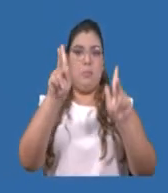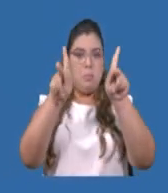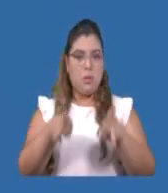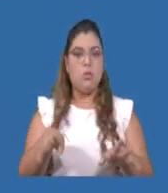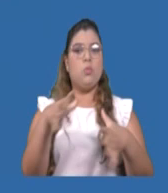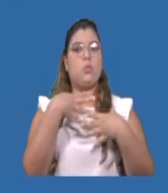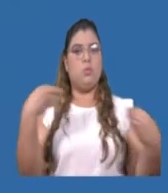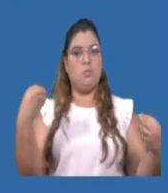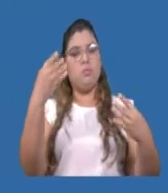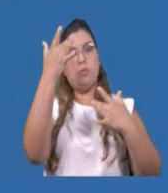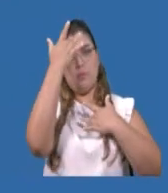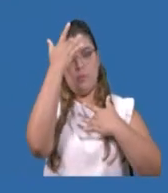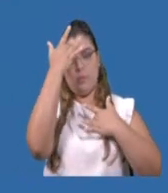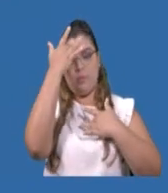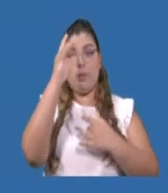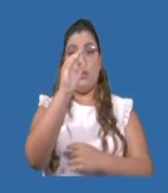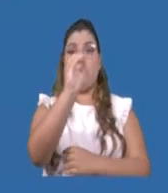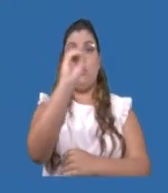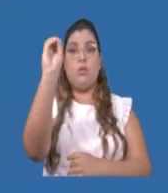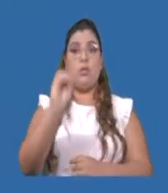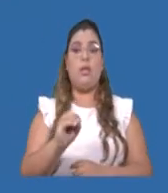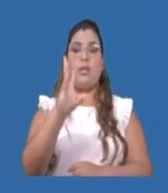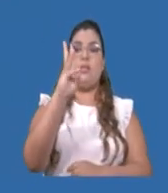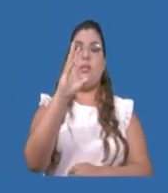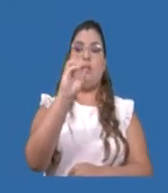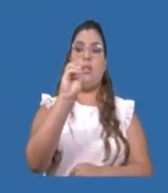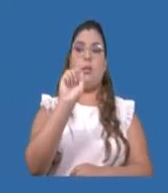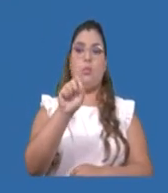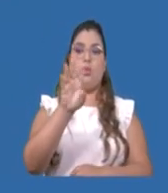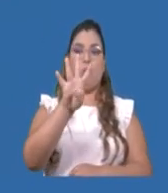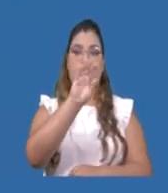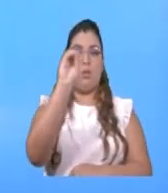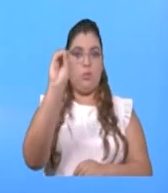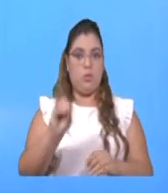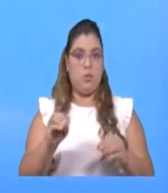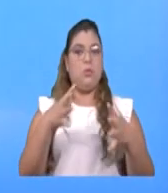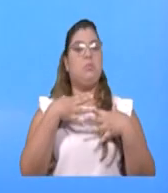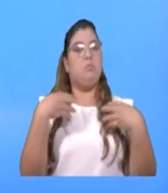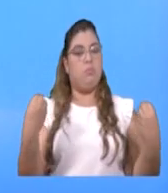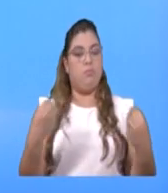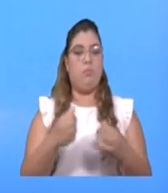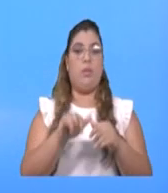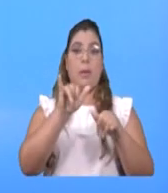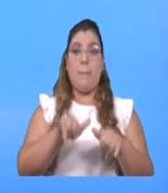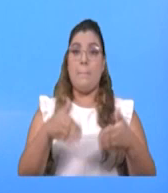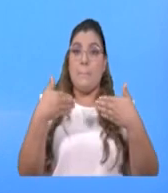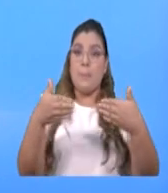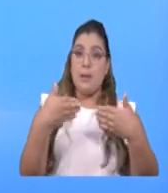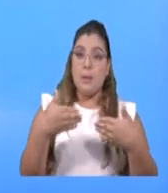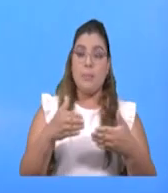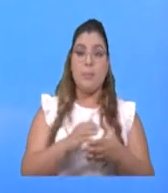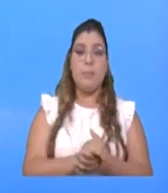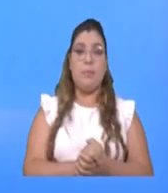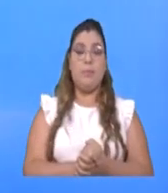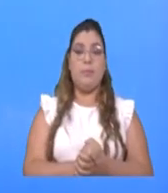para un porcentaje de recuperación de 60.4%. En Panamá estamos reportando